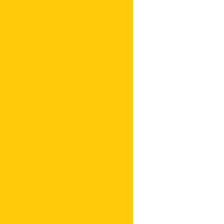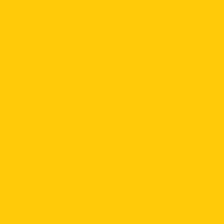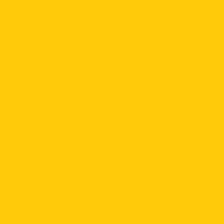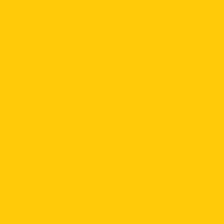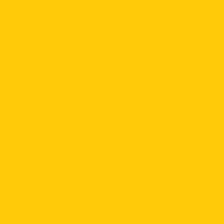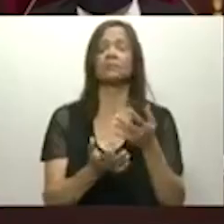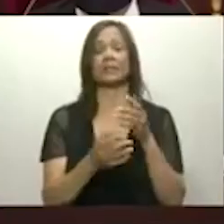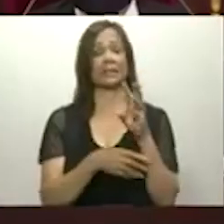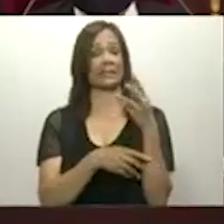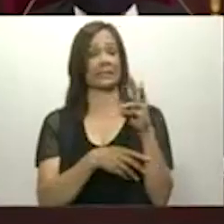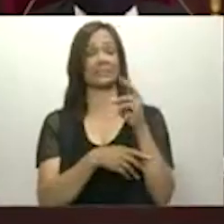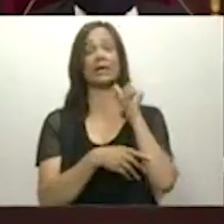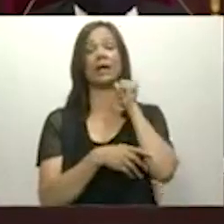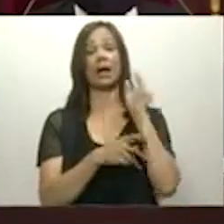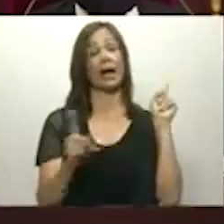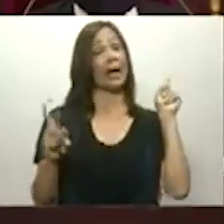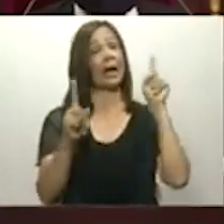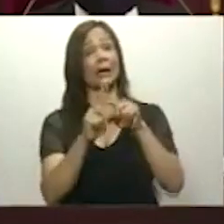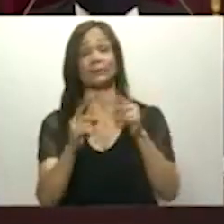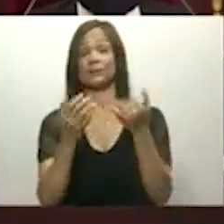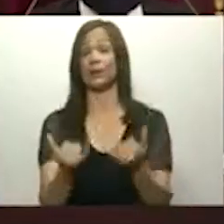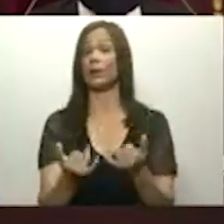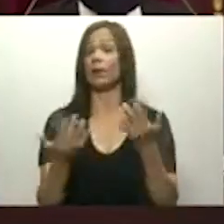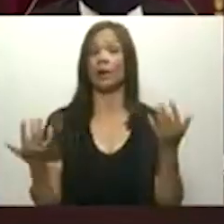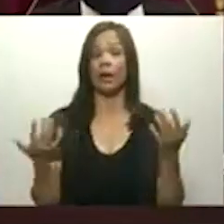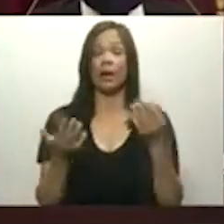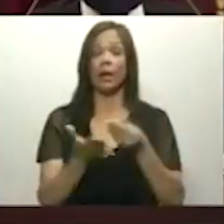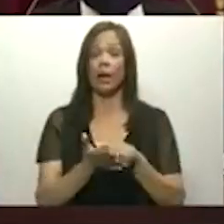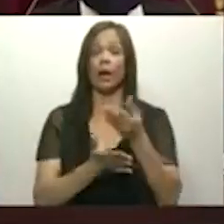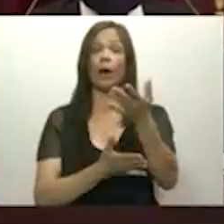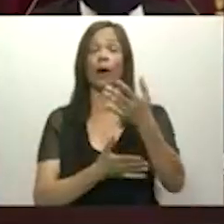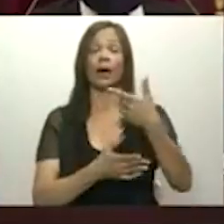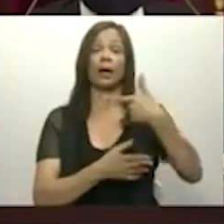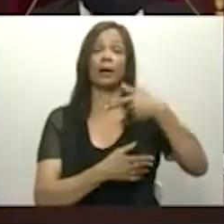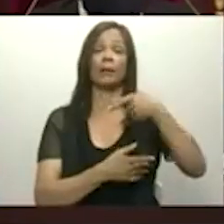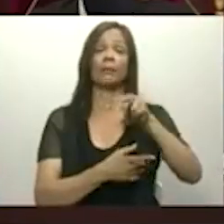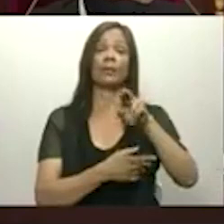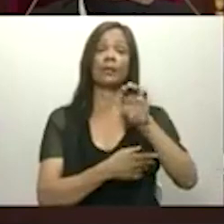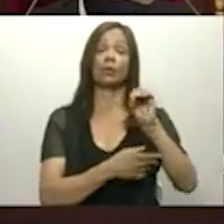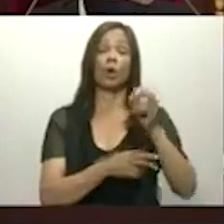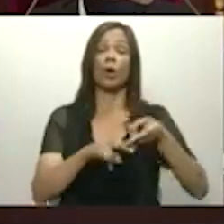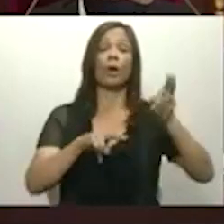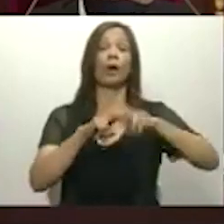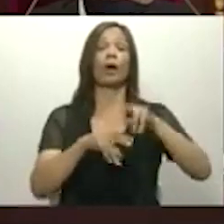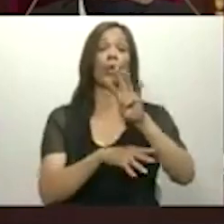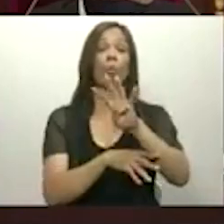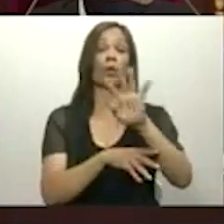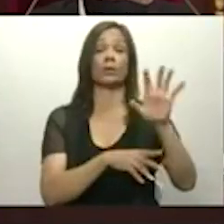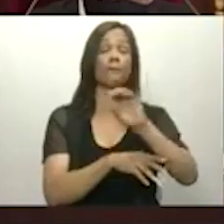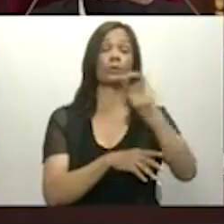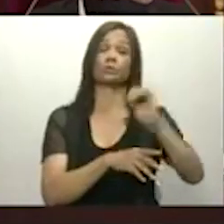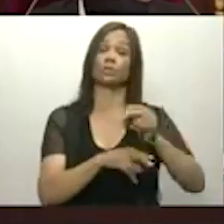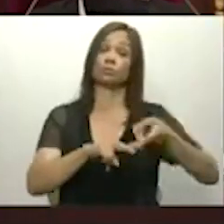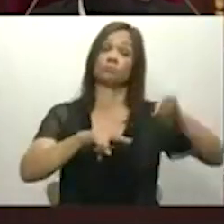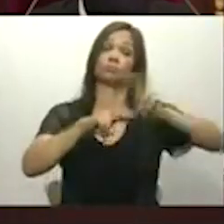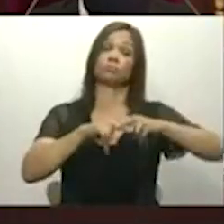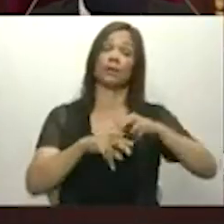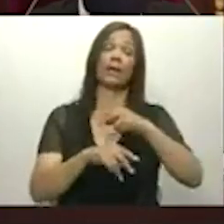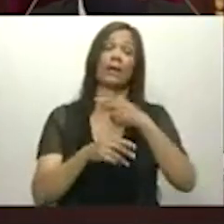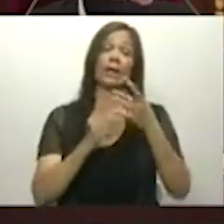Del 16 de agosto hasta la fecha, el precio del petróleo ha aumentado en más de un 45%,